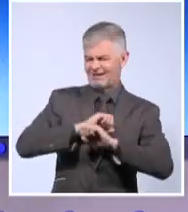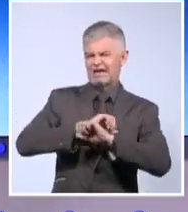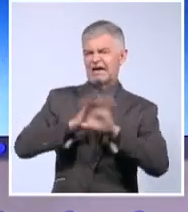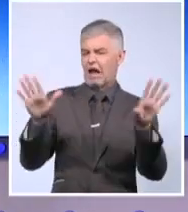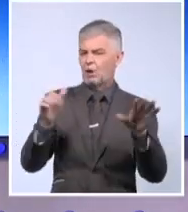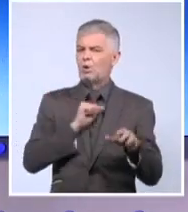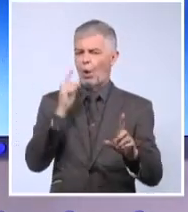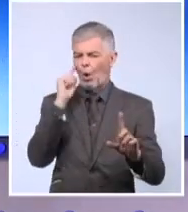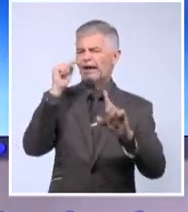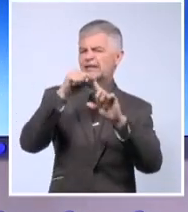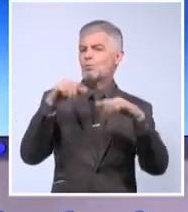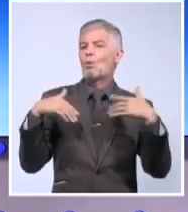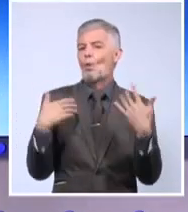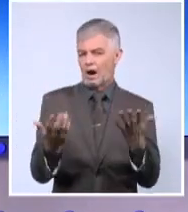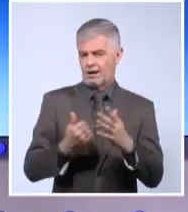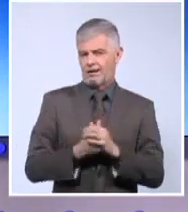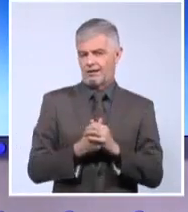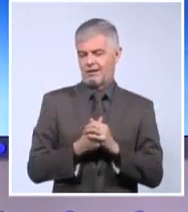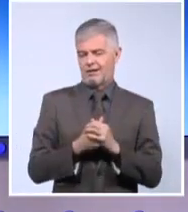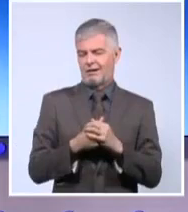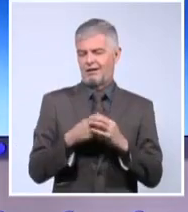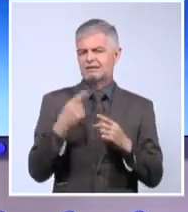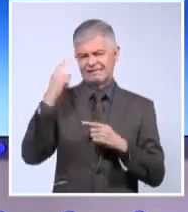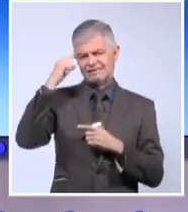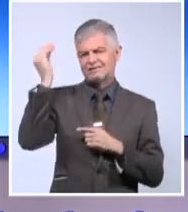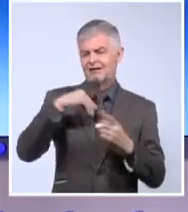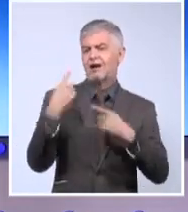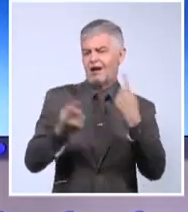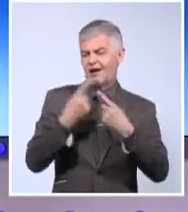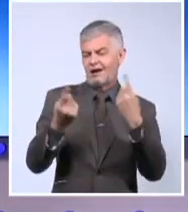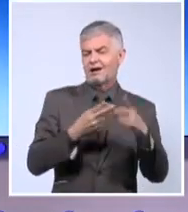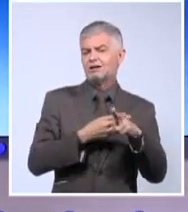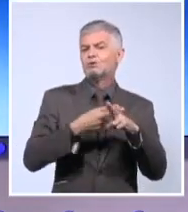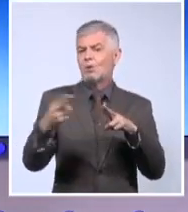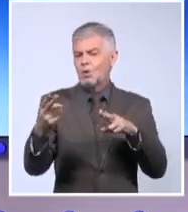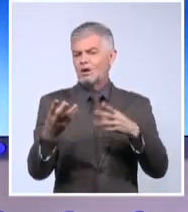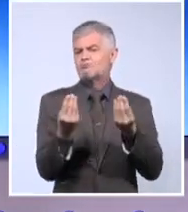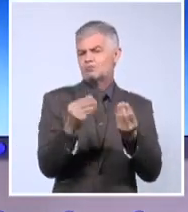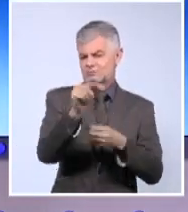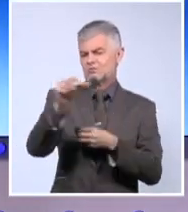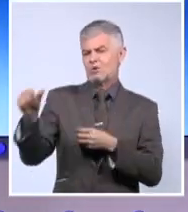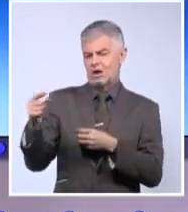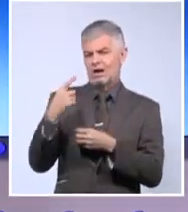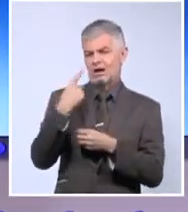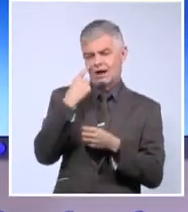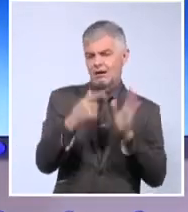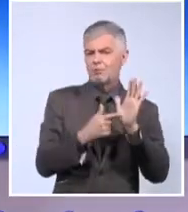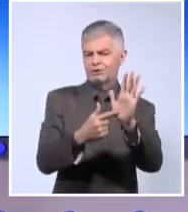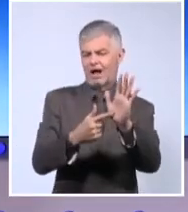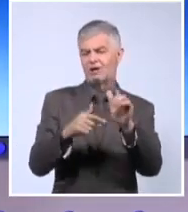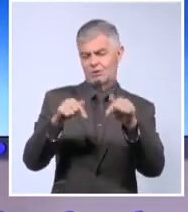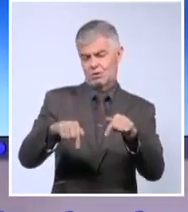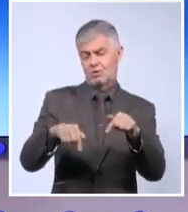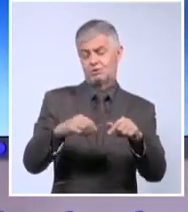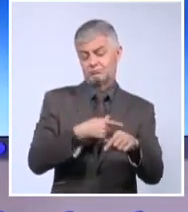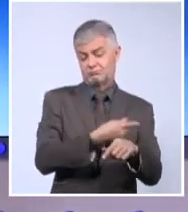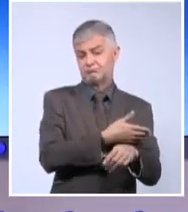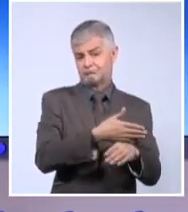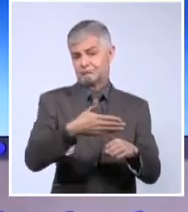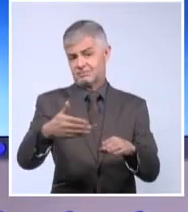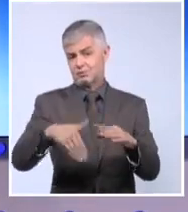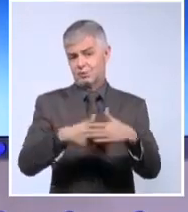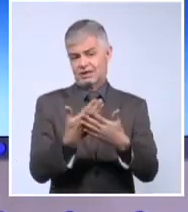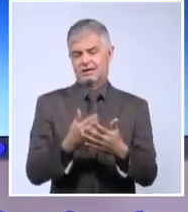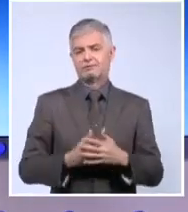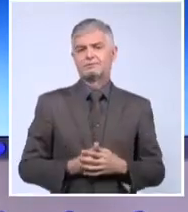a dónde quieren llegar, y también las historias de unos cuantos de los que están ahí que hemos estado mostrando en estas jornadas. Fíjense cómo son